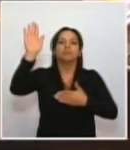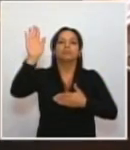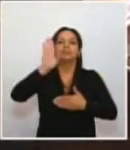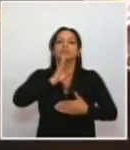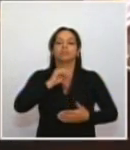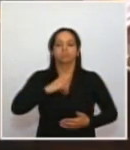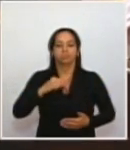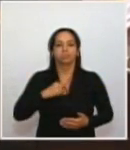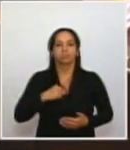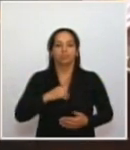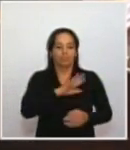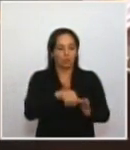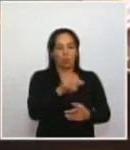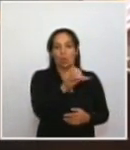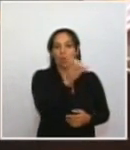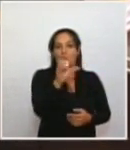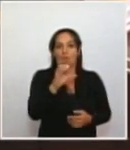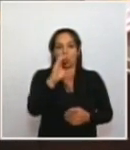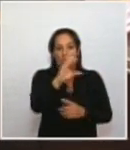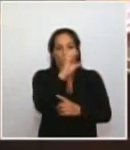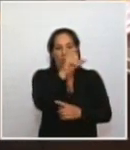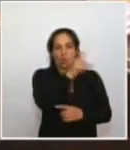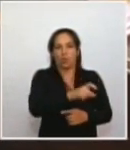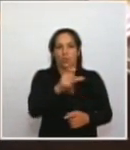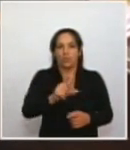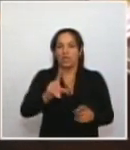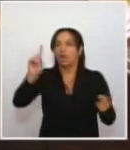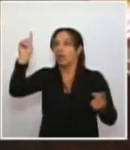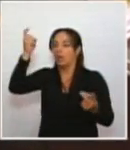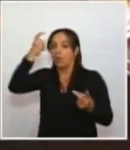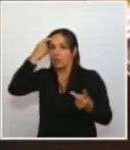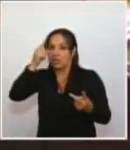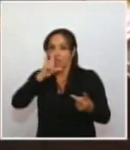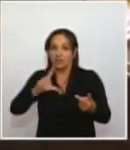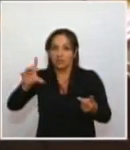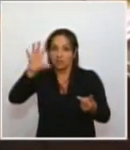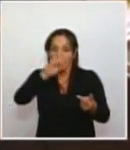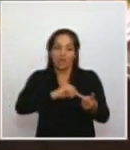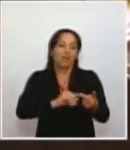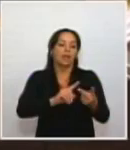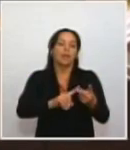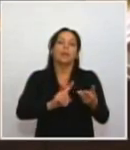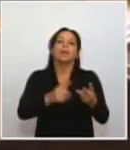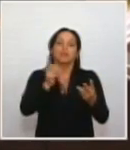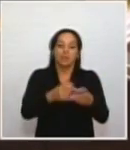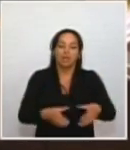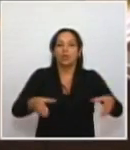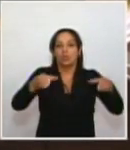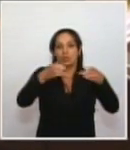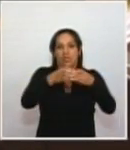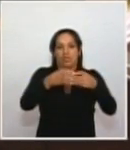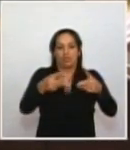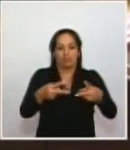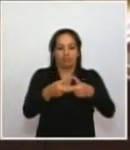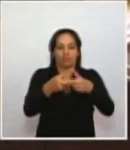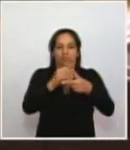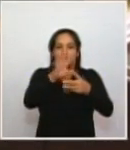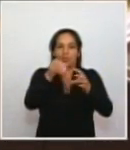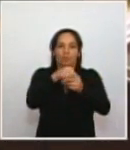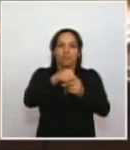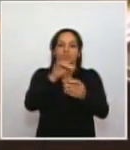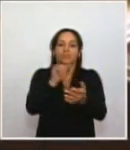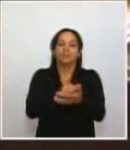el pueblo colombiano, el gobierno nacional y este Congreso en